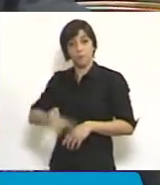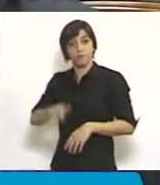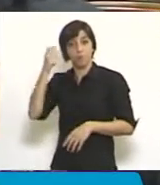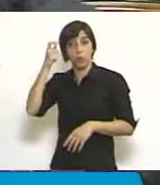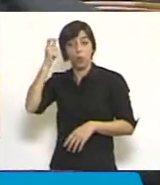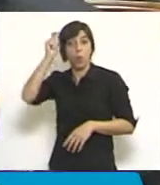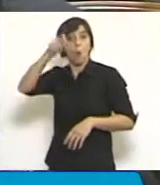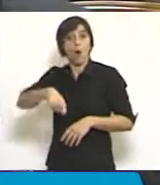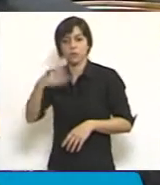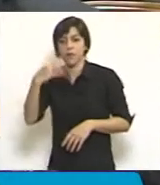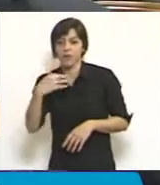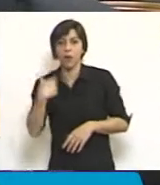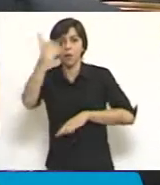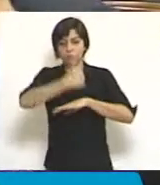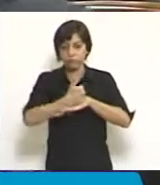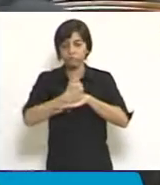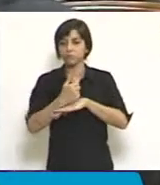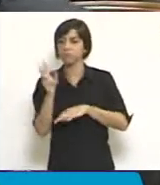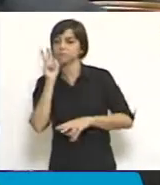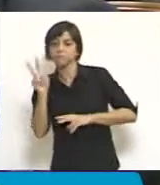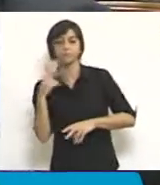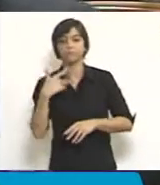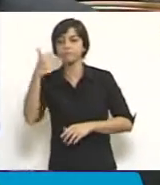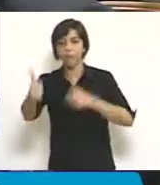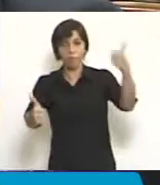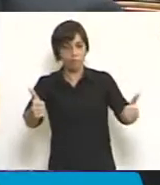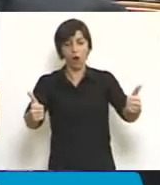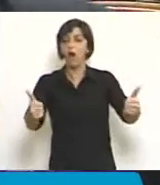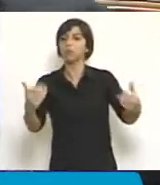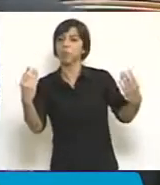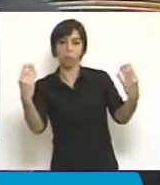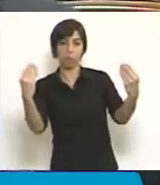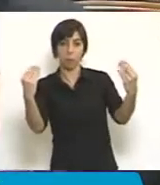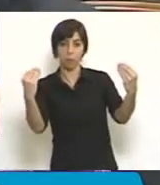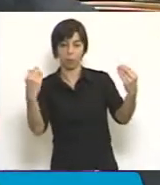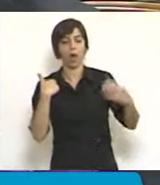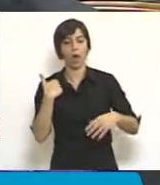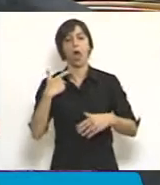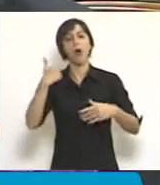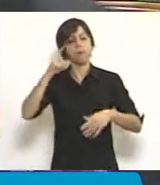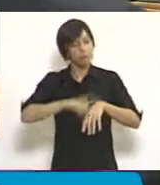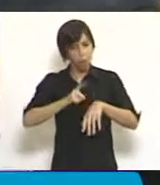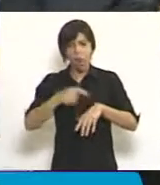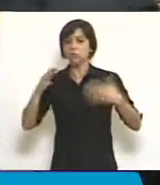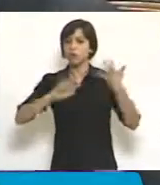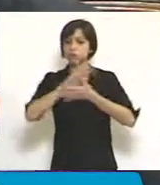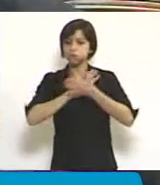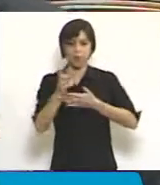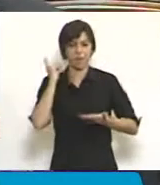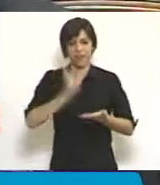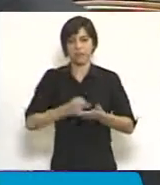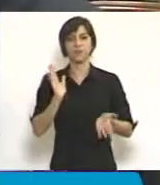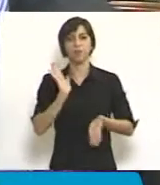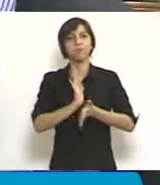a las partes en un proceso oral y resolver en esa misma audiencia en forma transparente. Todo esto está.